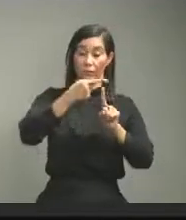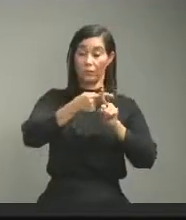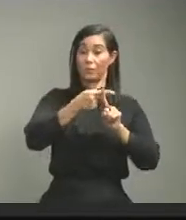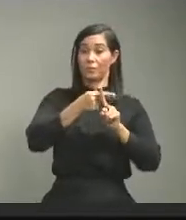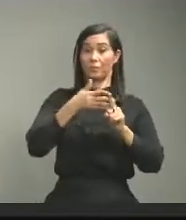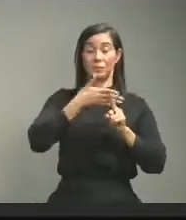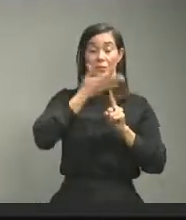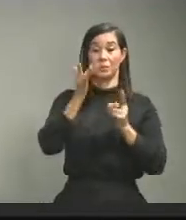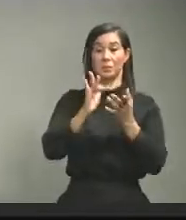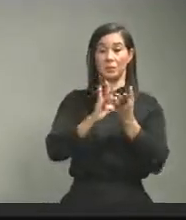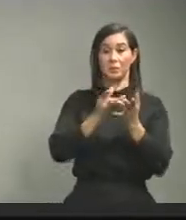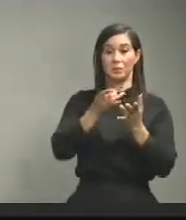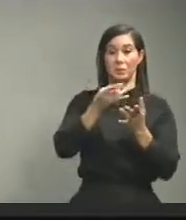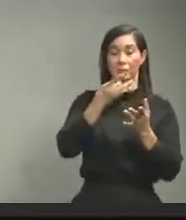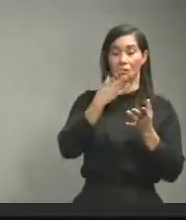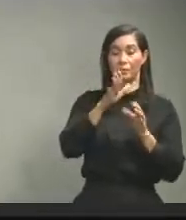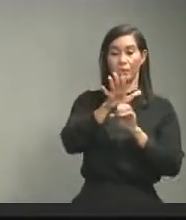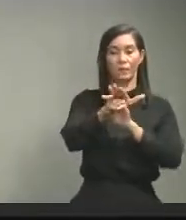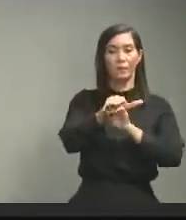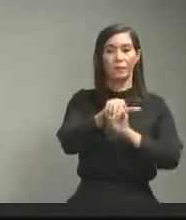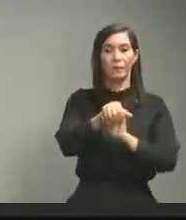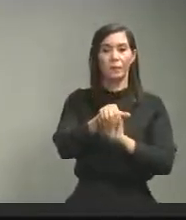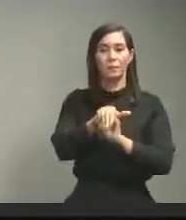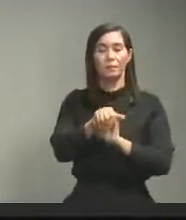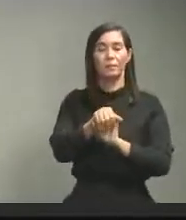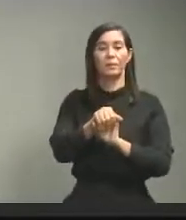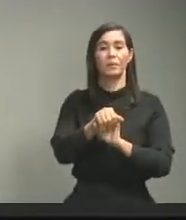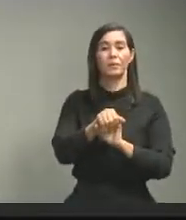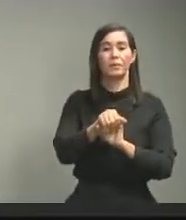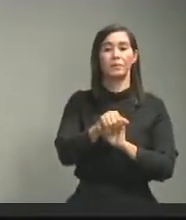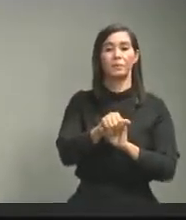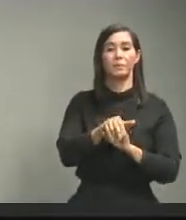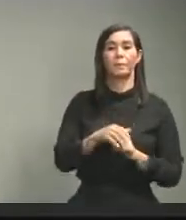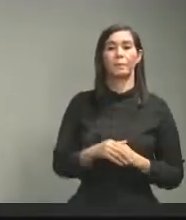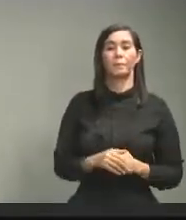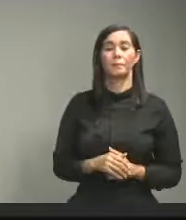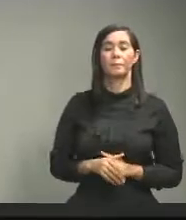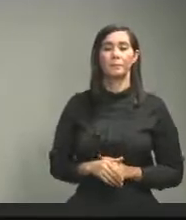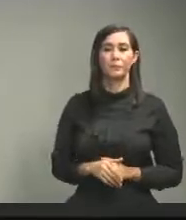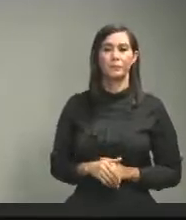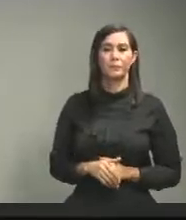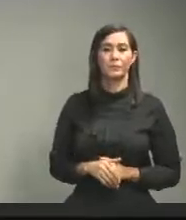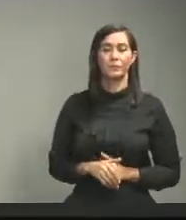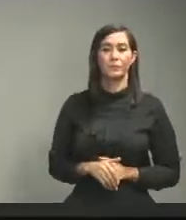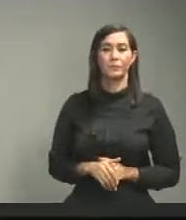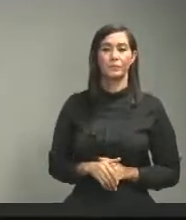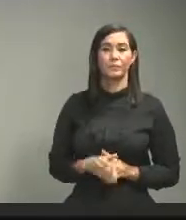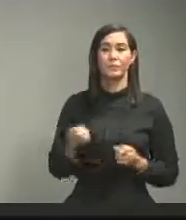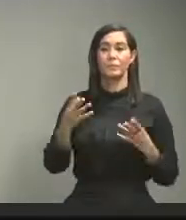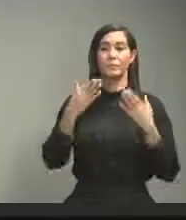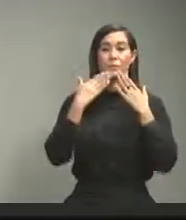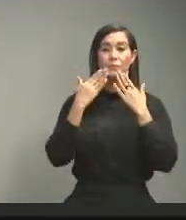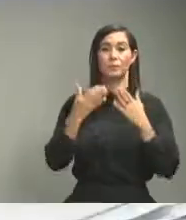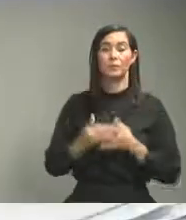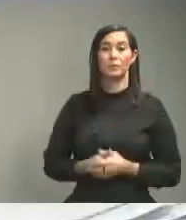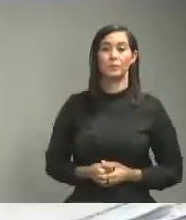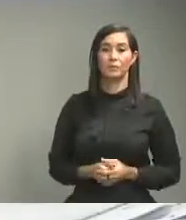con el COVID-19 en cuanto a lo que es la adquisición de los medicamentos en el hospital nuestra señora de fe muchas gracias